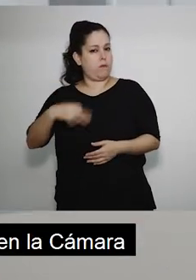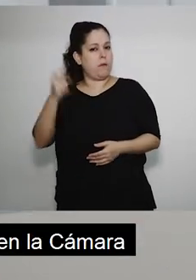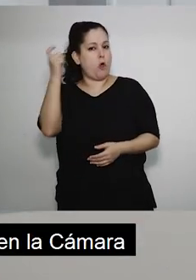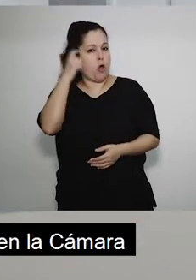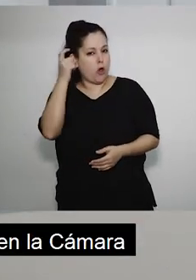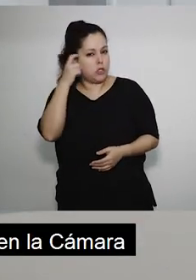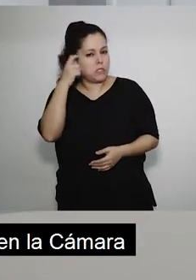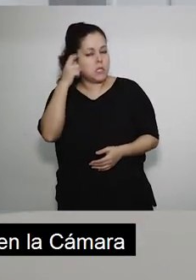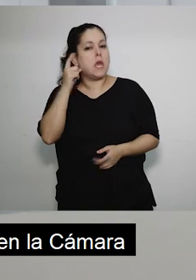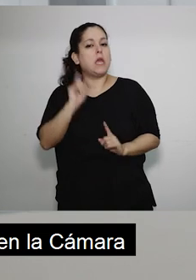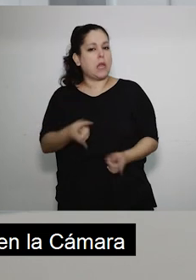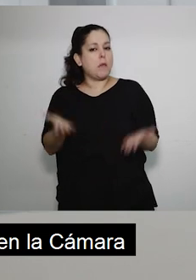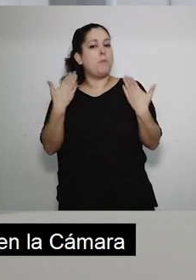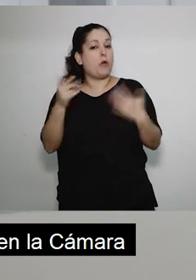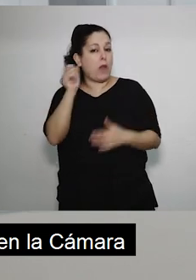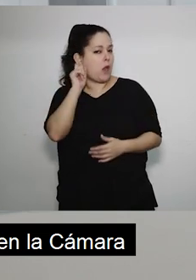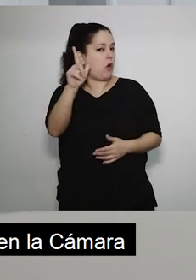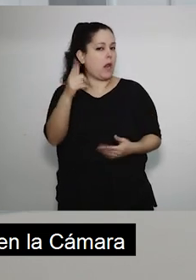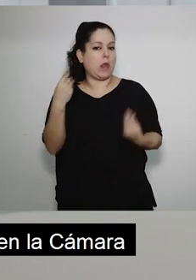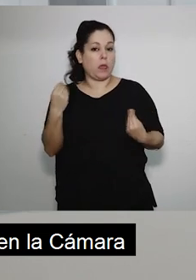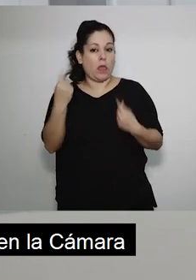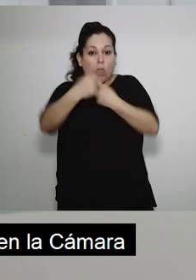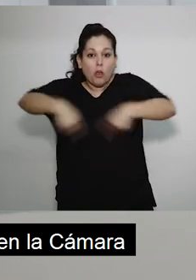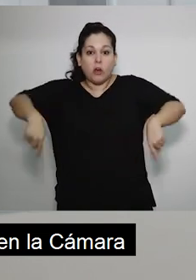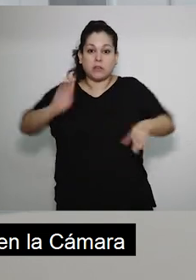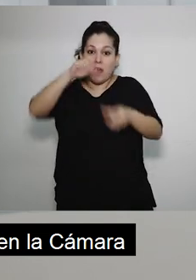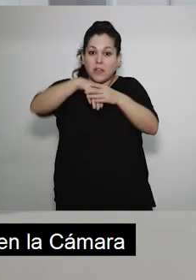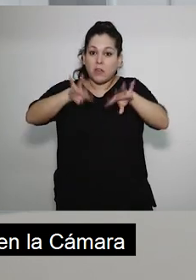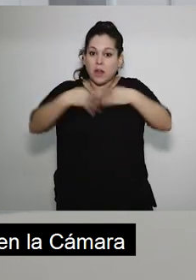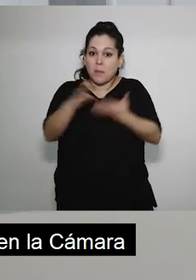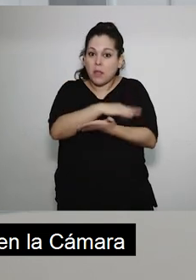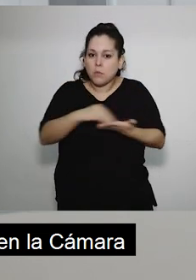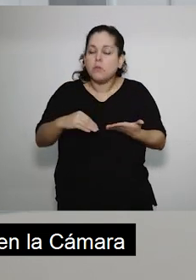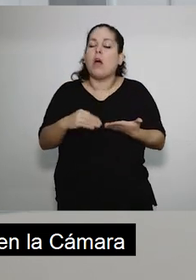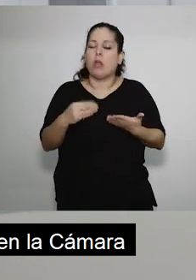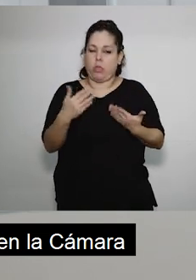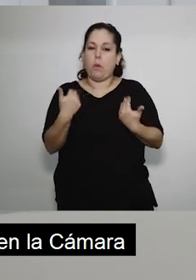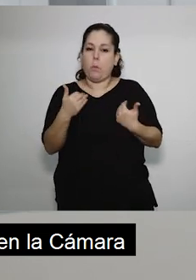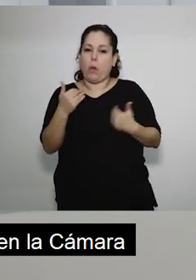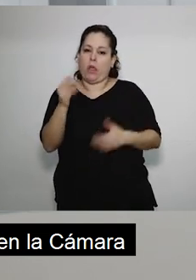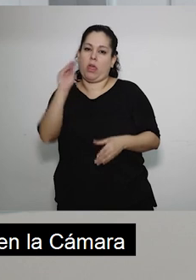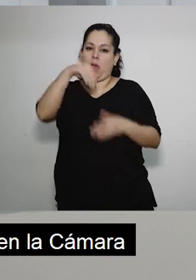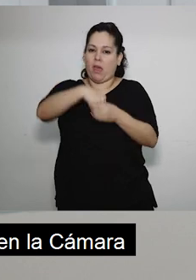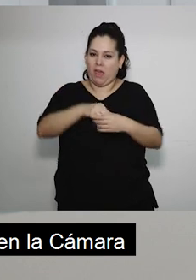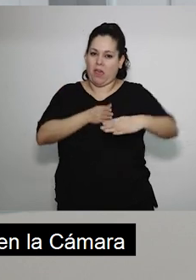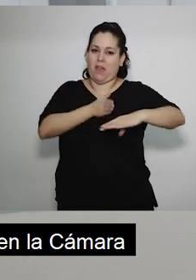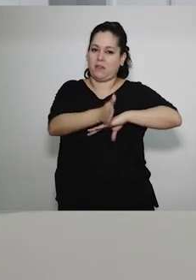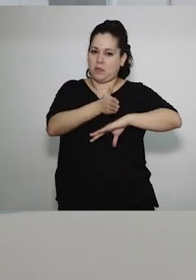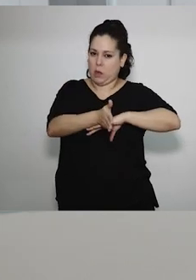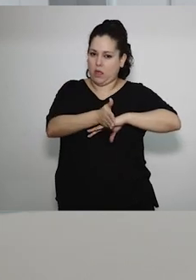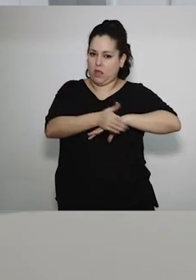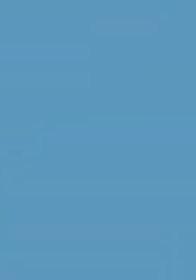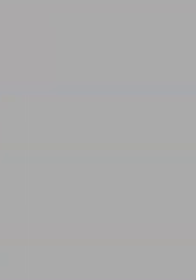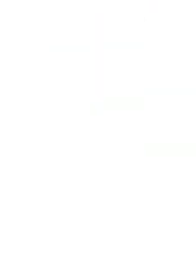conciencia y poder lograr que todo lo que se haga en la Cámara incluya la mirada de la accesibilidad.